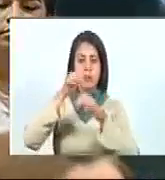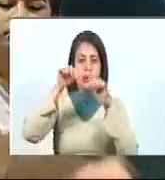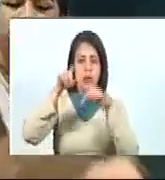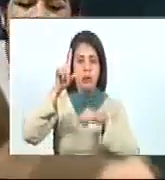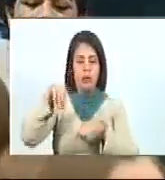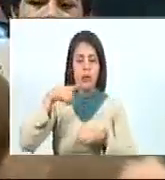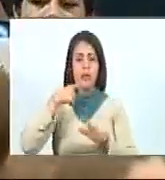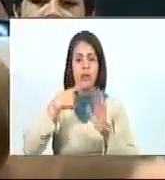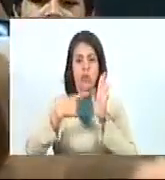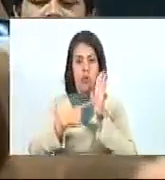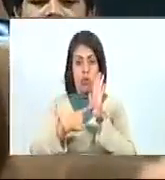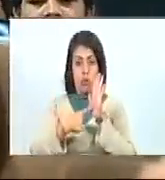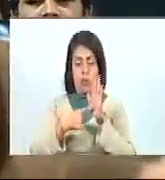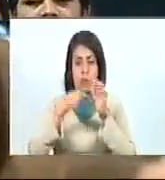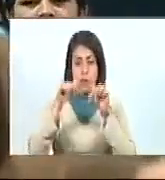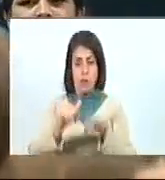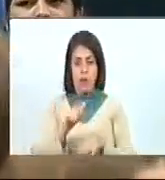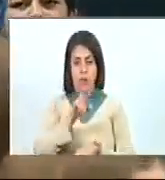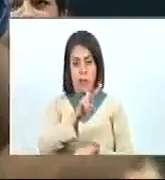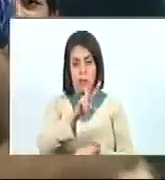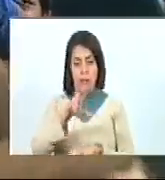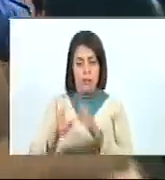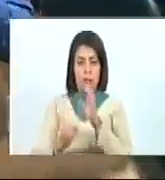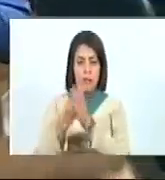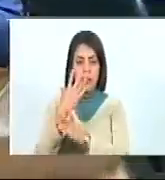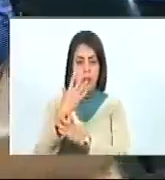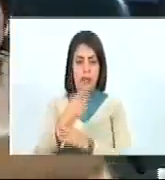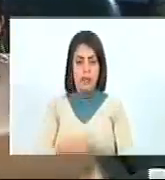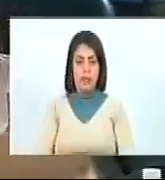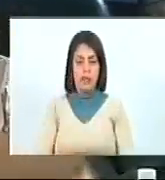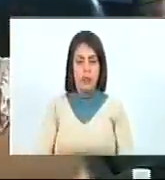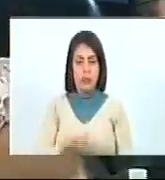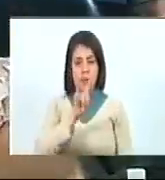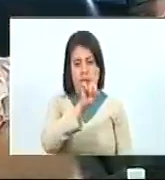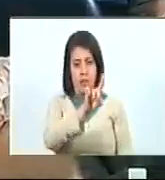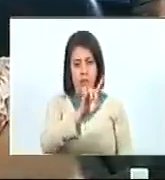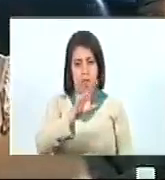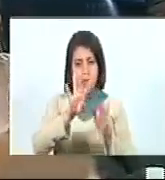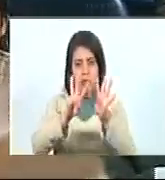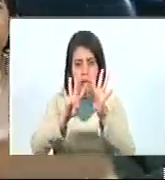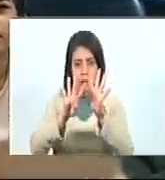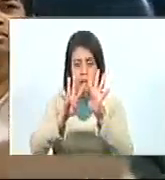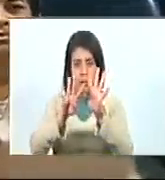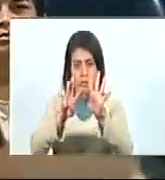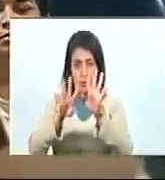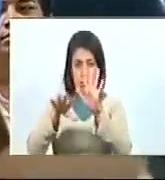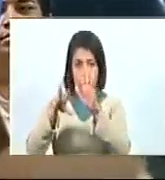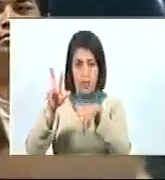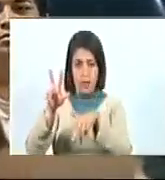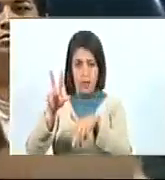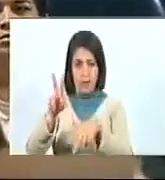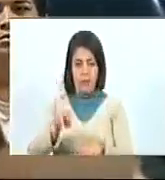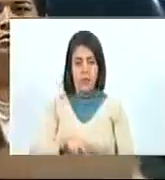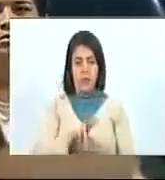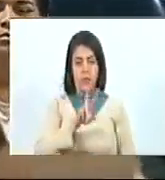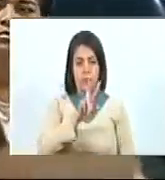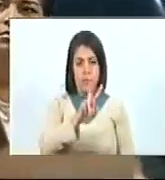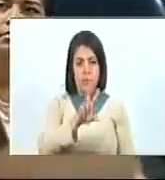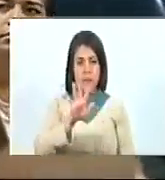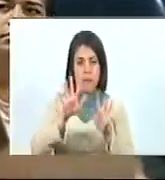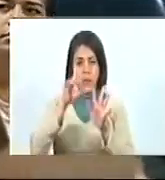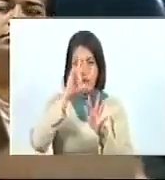también se cumple, hoy, 23 de mayo de 1813, se cumplen 210